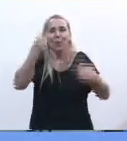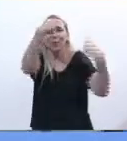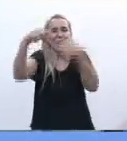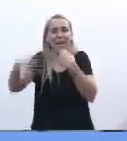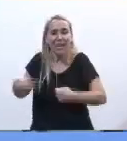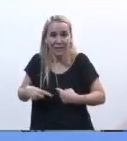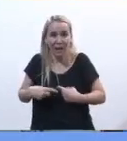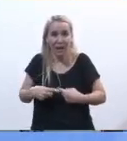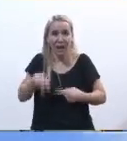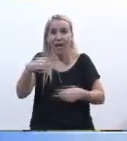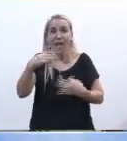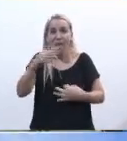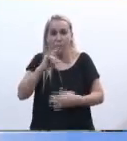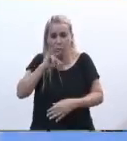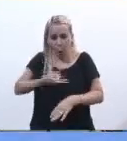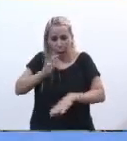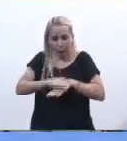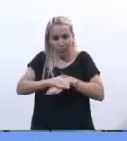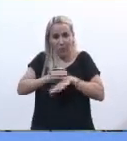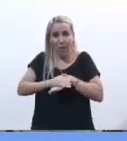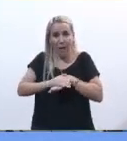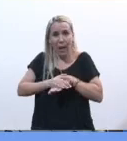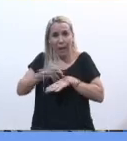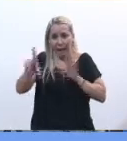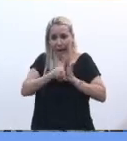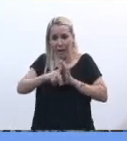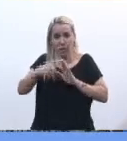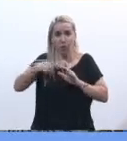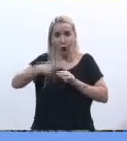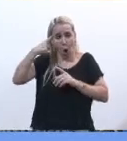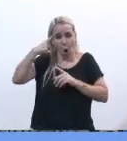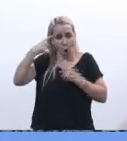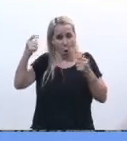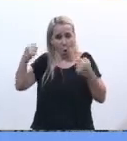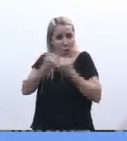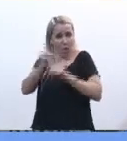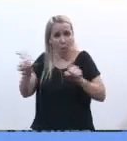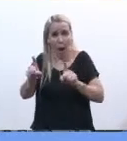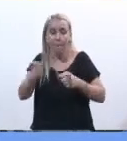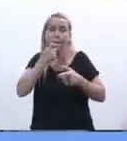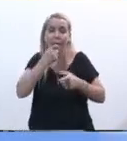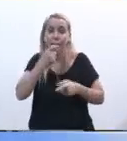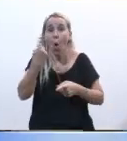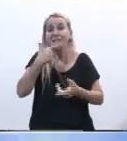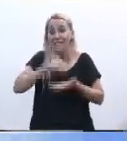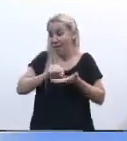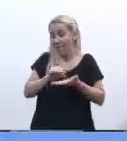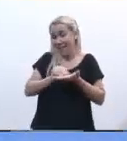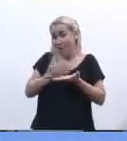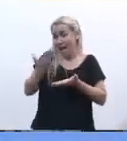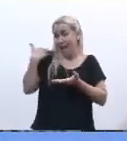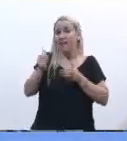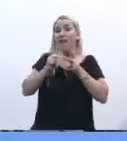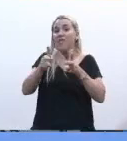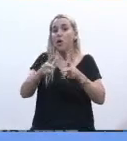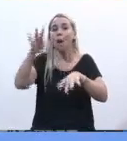la que no están de acuerdo al pasar una vez más con todo respeto una legisladora propinante dijo que la